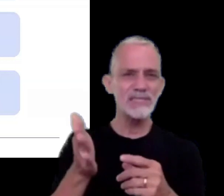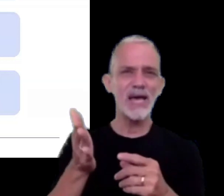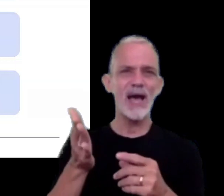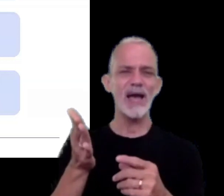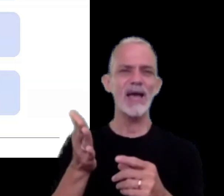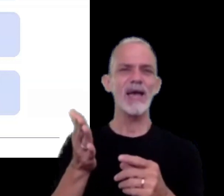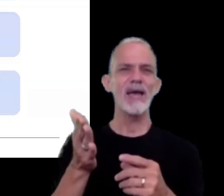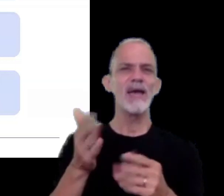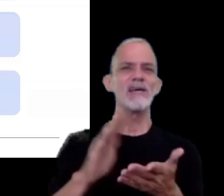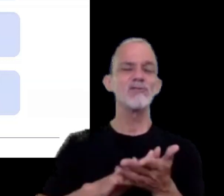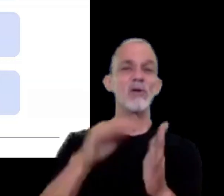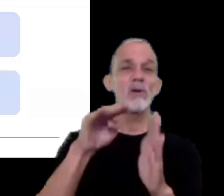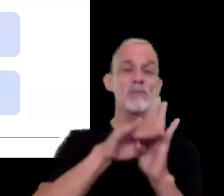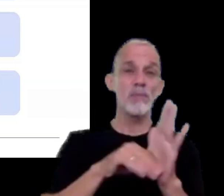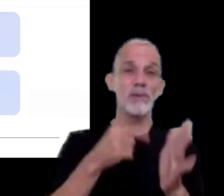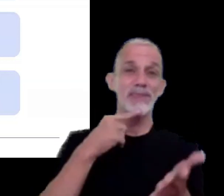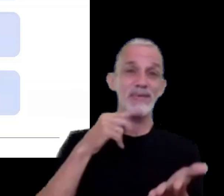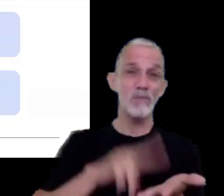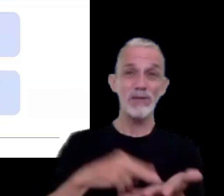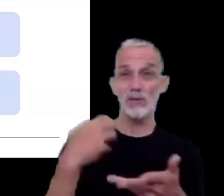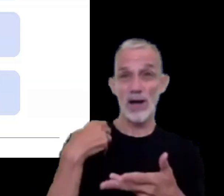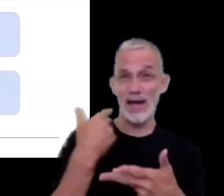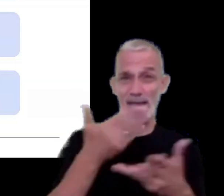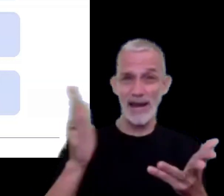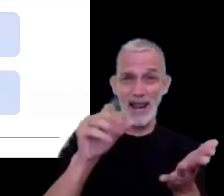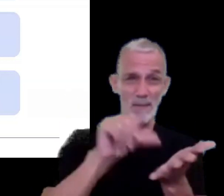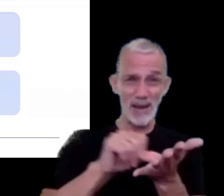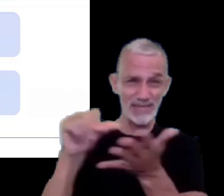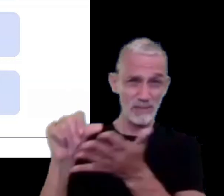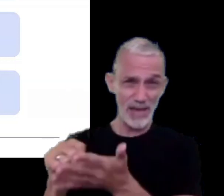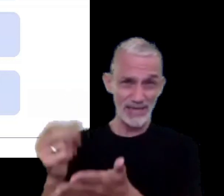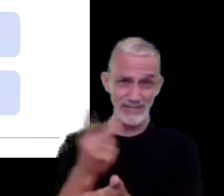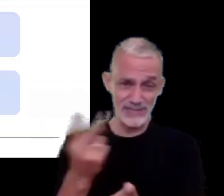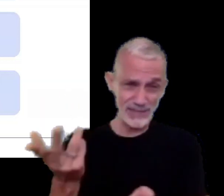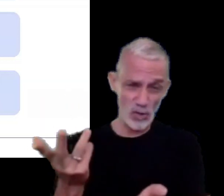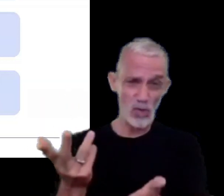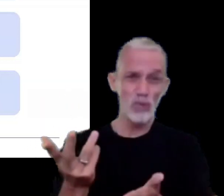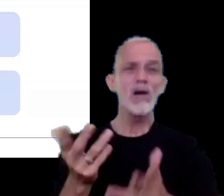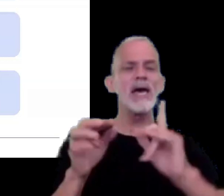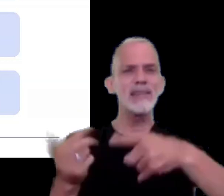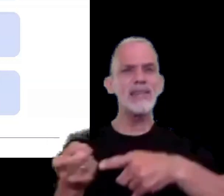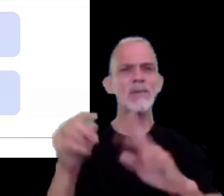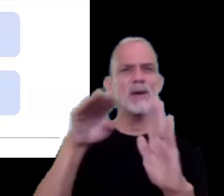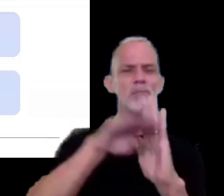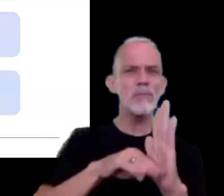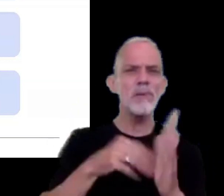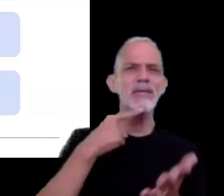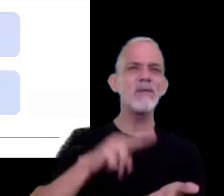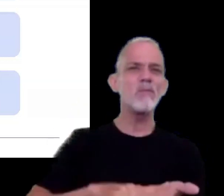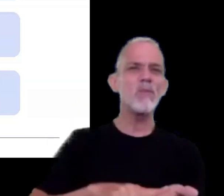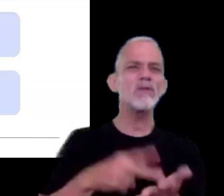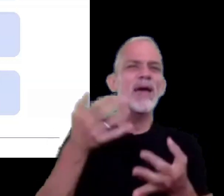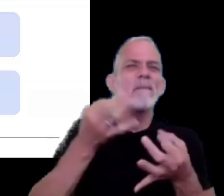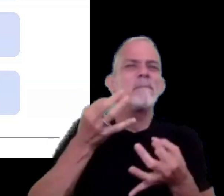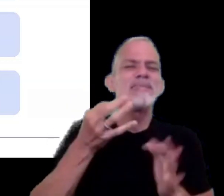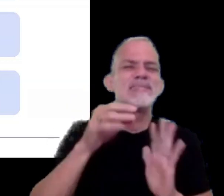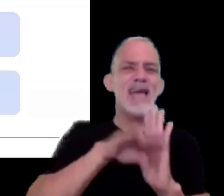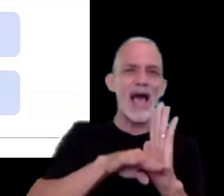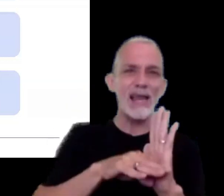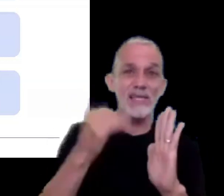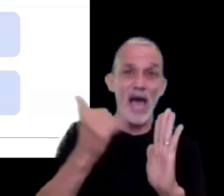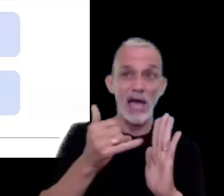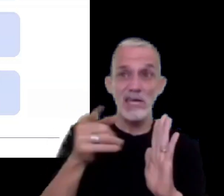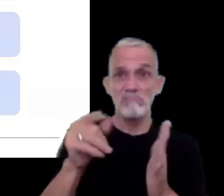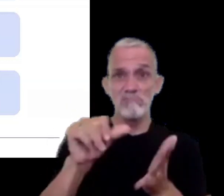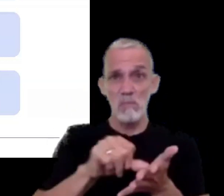con los regímenes tributarios generales de los países sino también con aquellos regímenes tributarios especiales que puedan existir